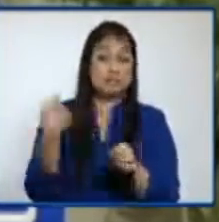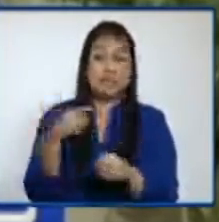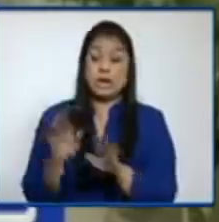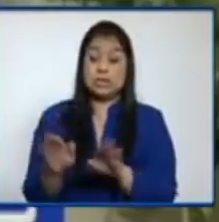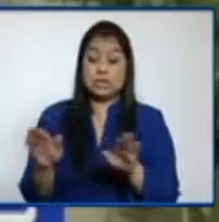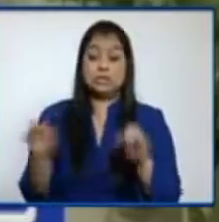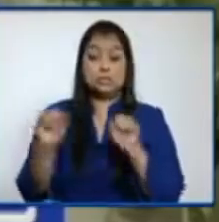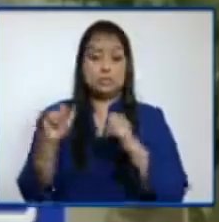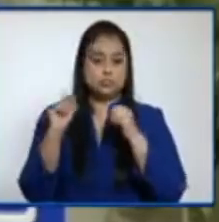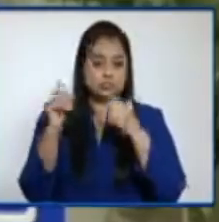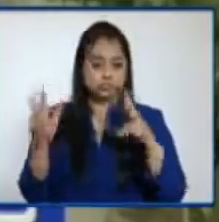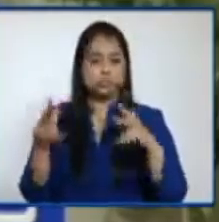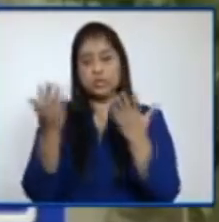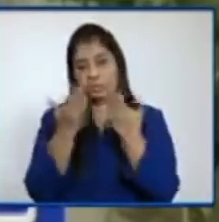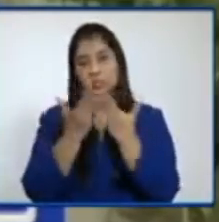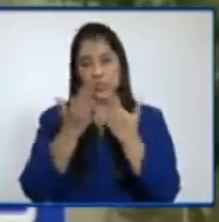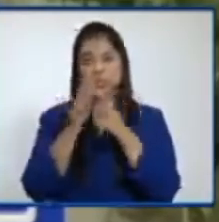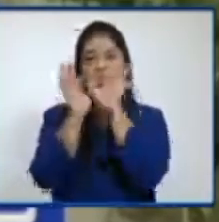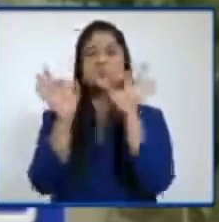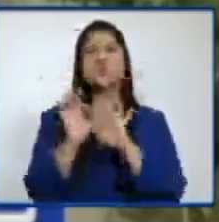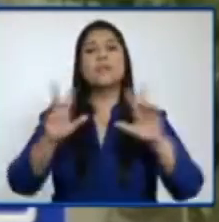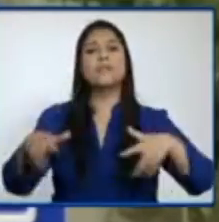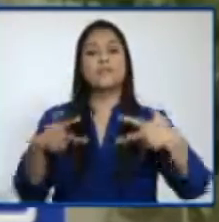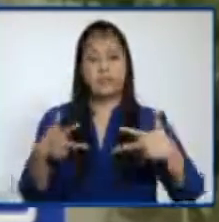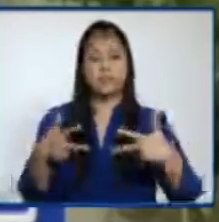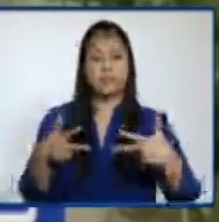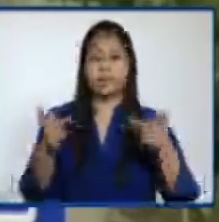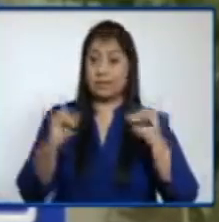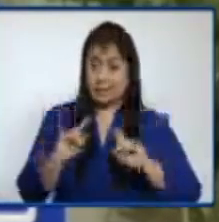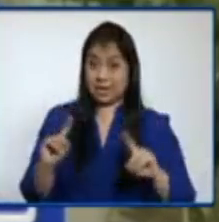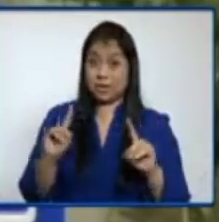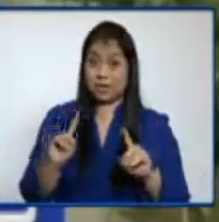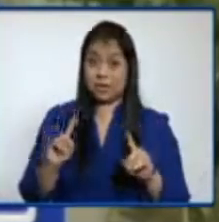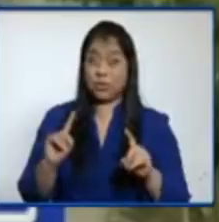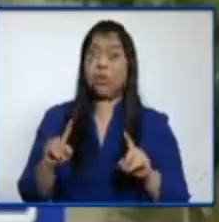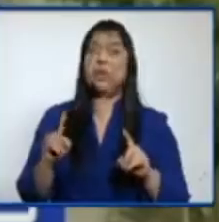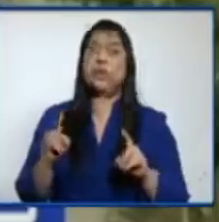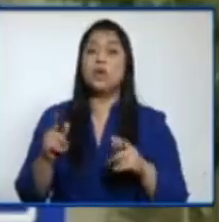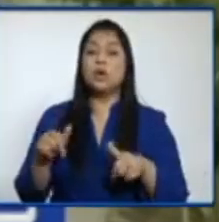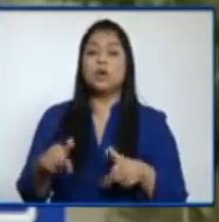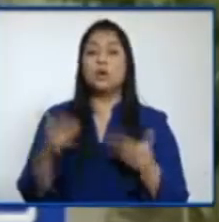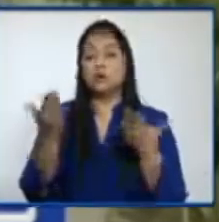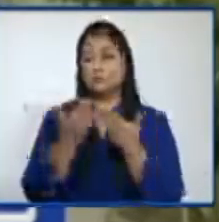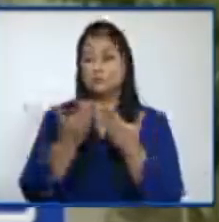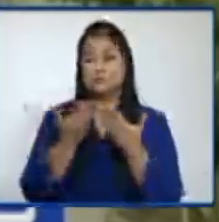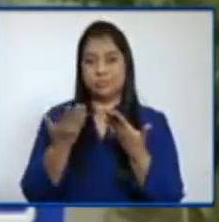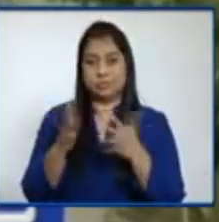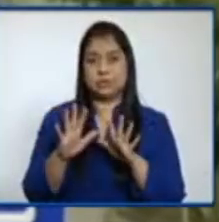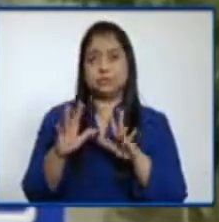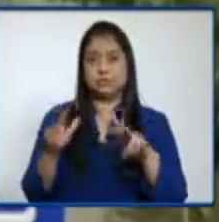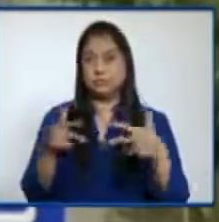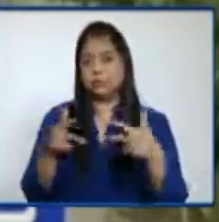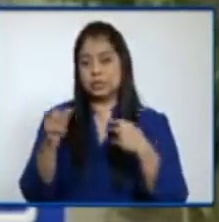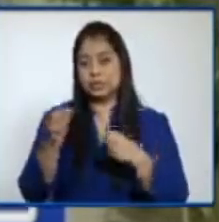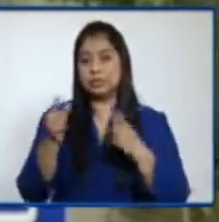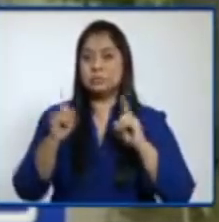niños puedan seguir estudiando de manera virtual. Pero los estudios están siendo, como le repito, de manera virtual